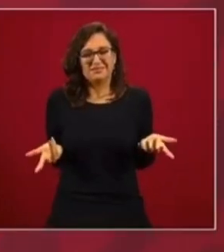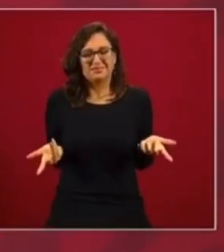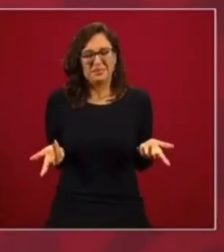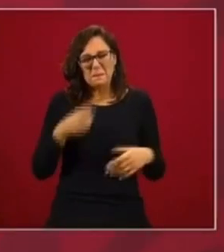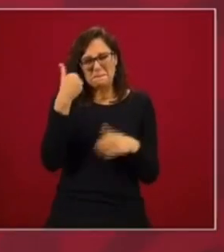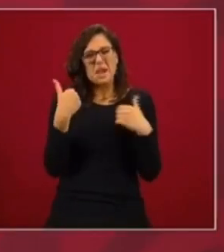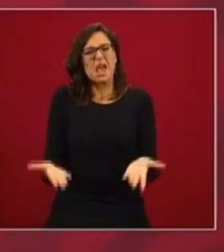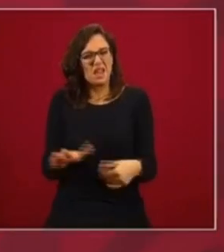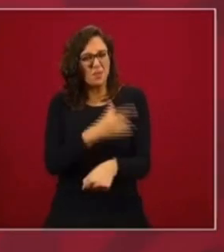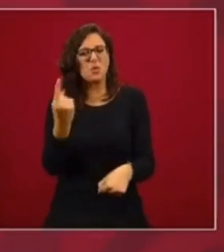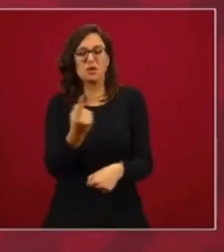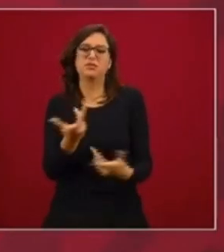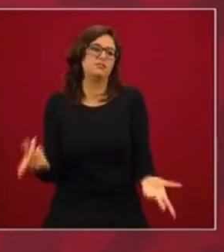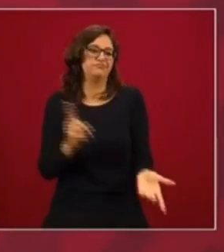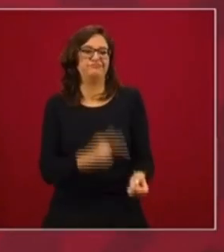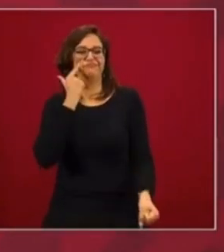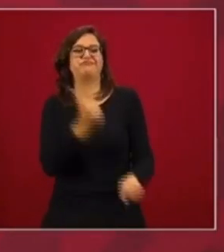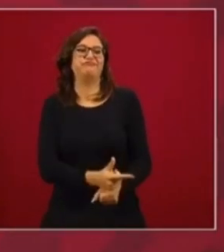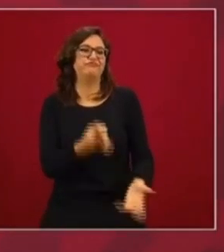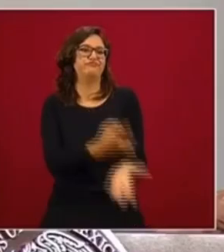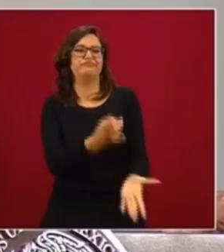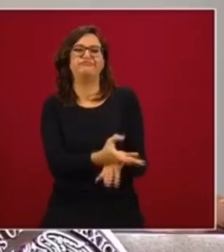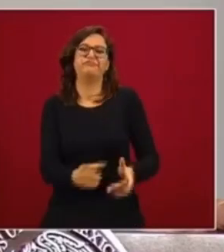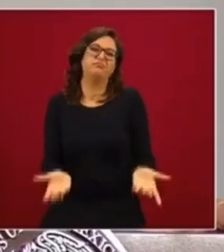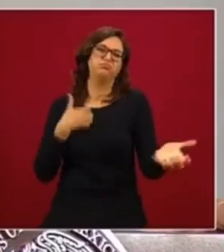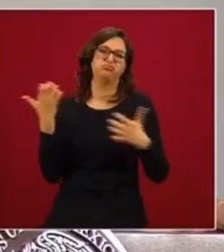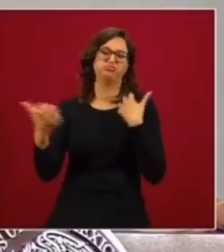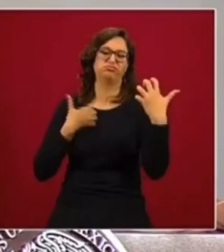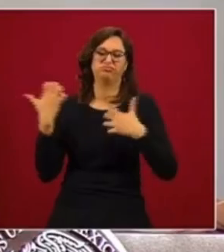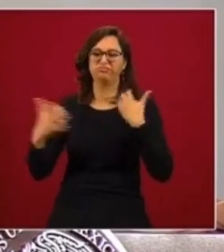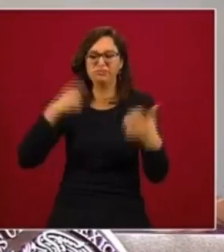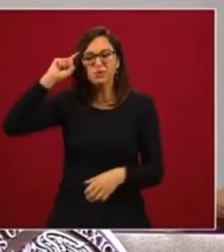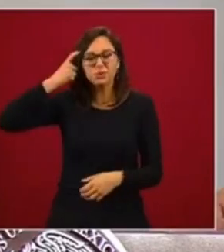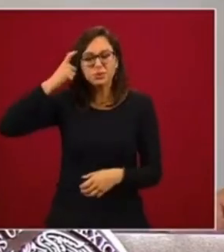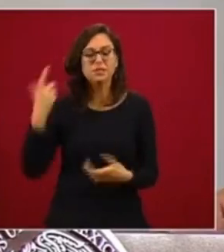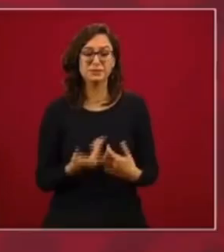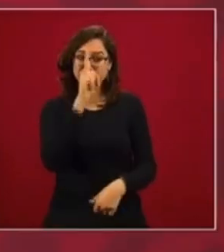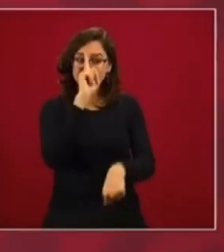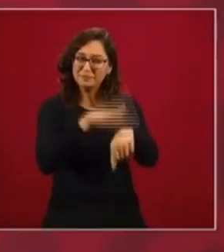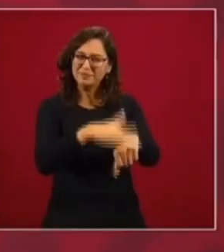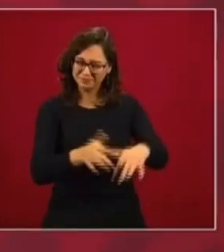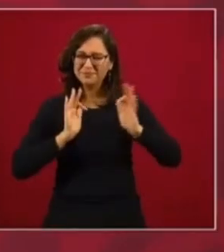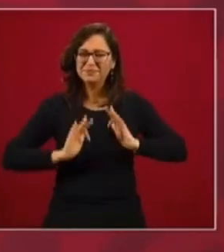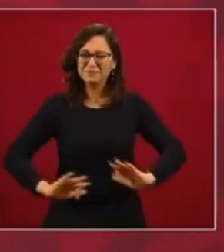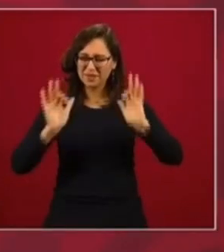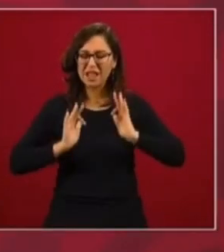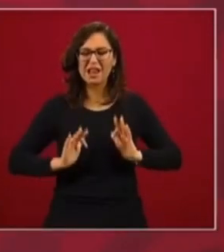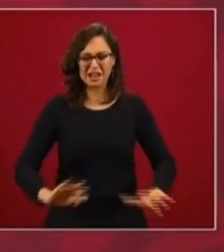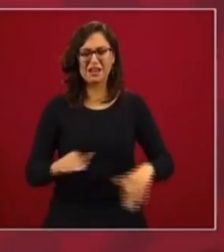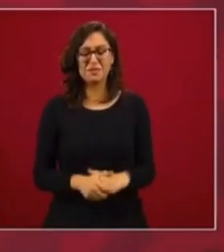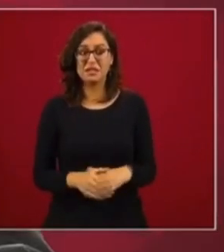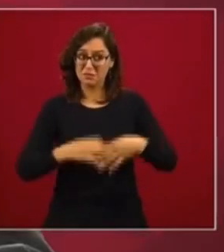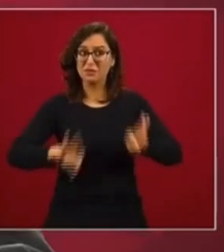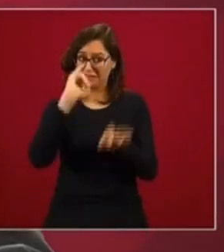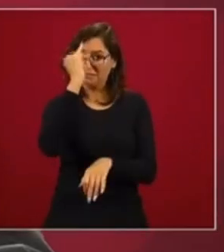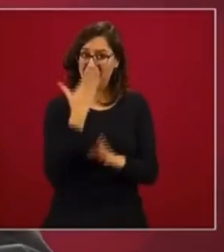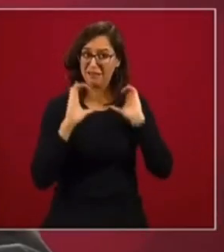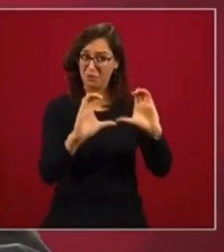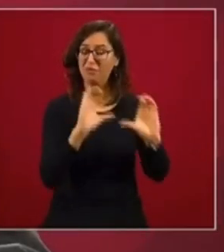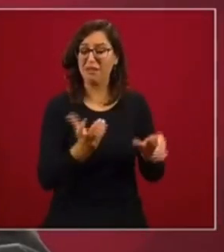refleja? Que están muy enojados. ¿Qué les recomendaría? Que se serenen. Y si cuenta la credibilidad.